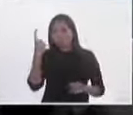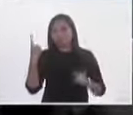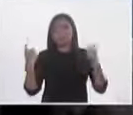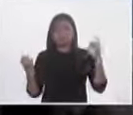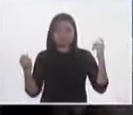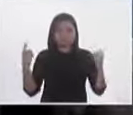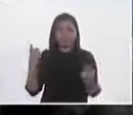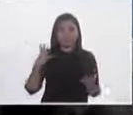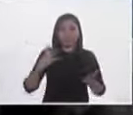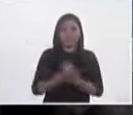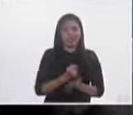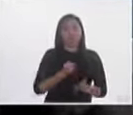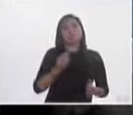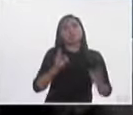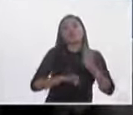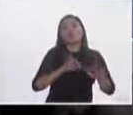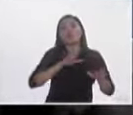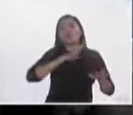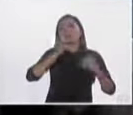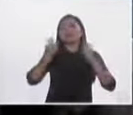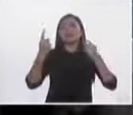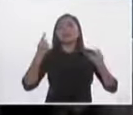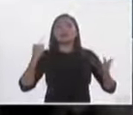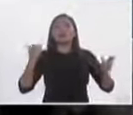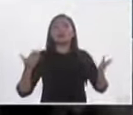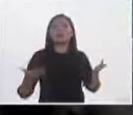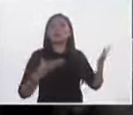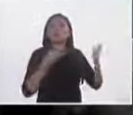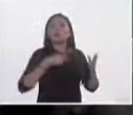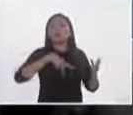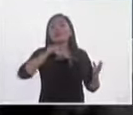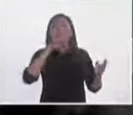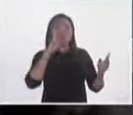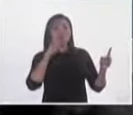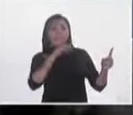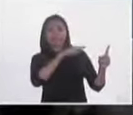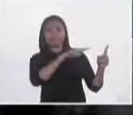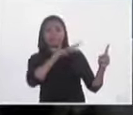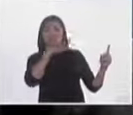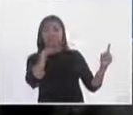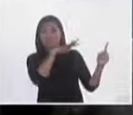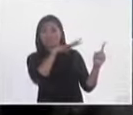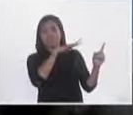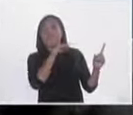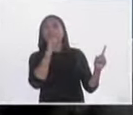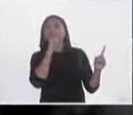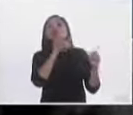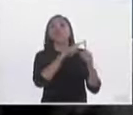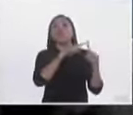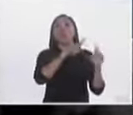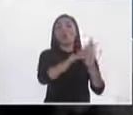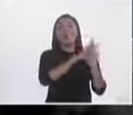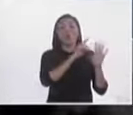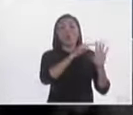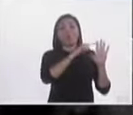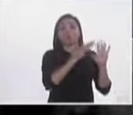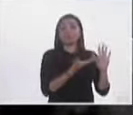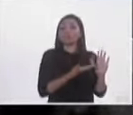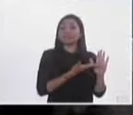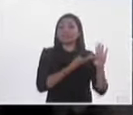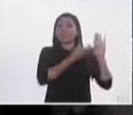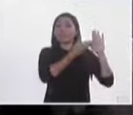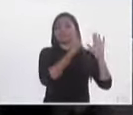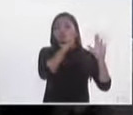levantaron el entusiasmo de muchos. En realidad, su impacto no se ve en términos de que hayan elevado la participación